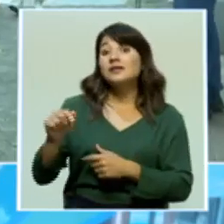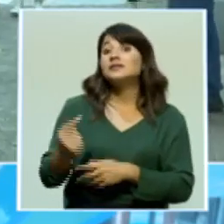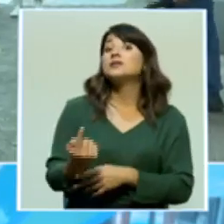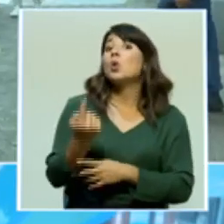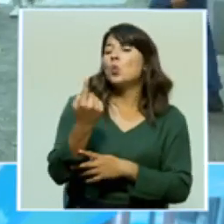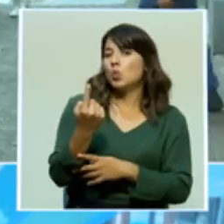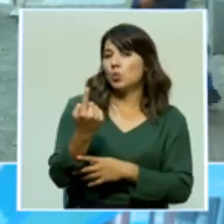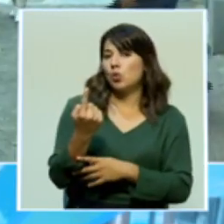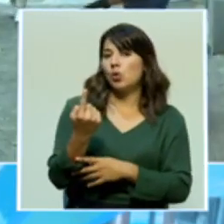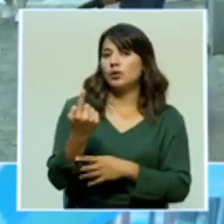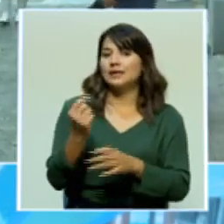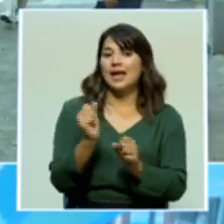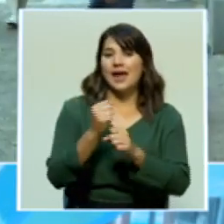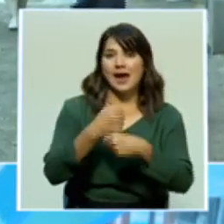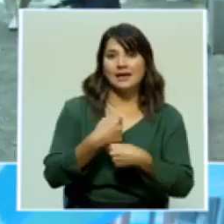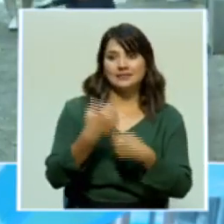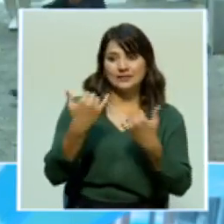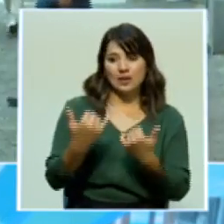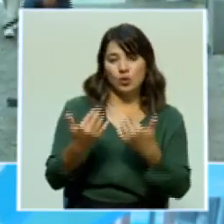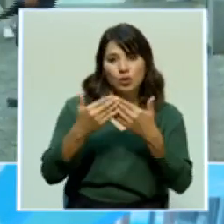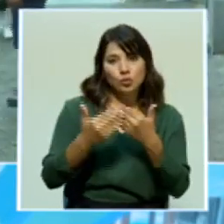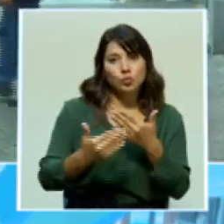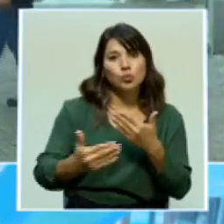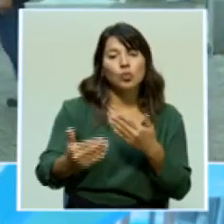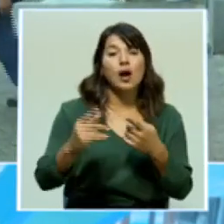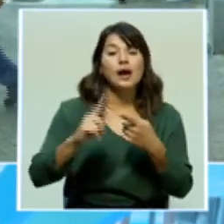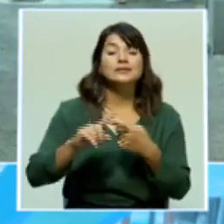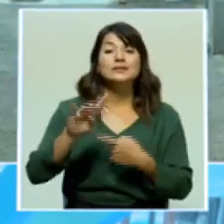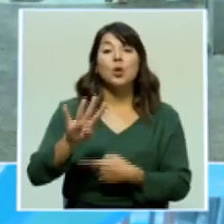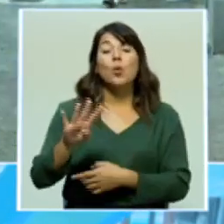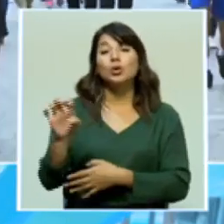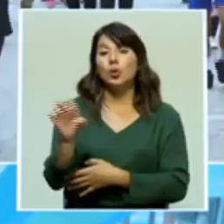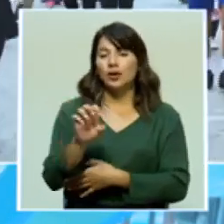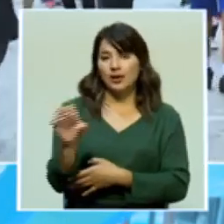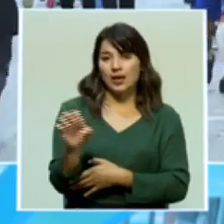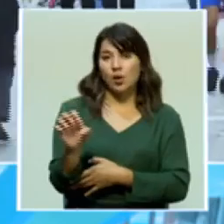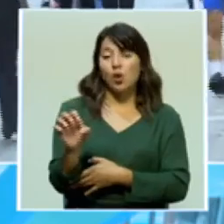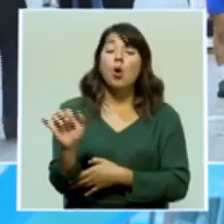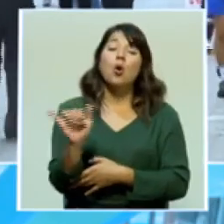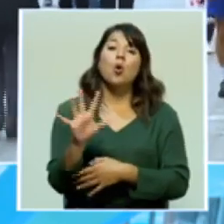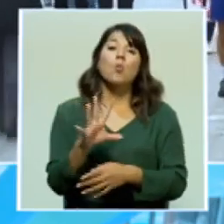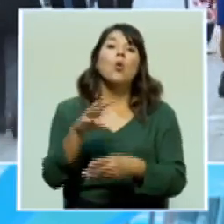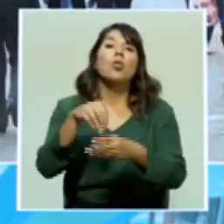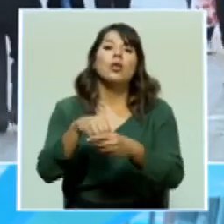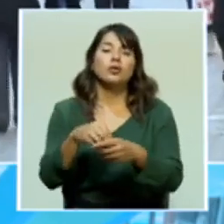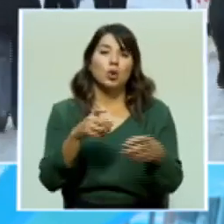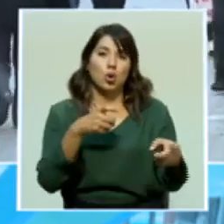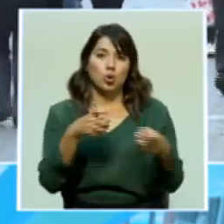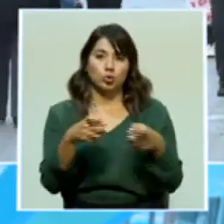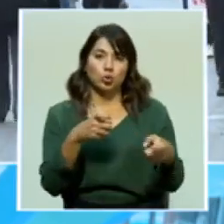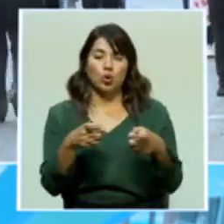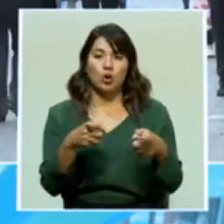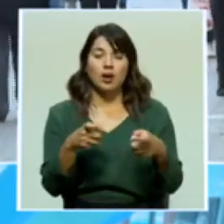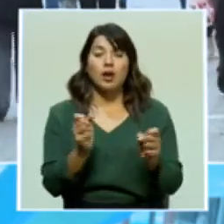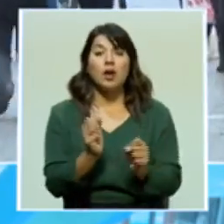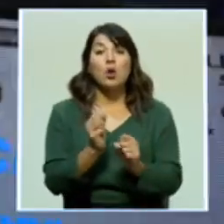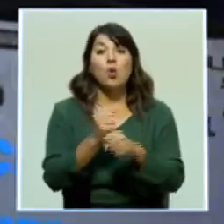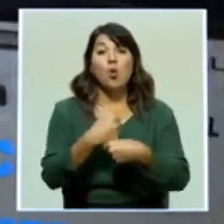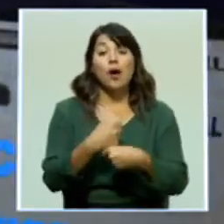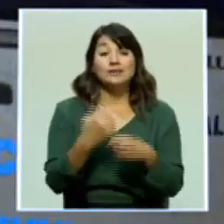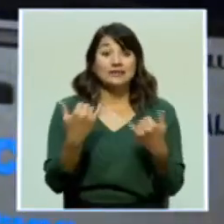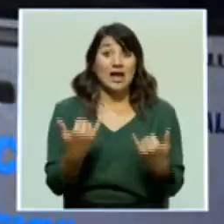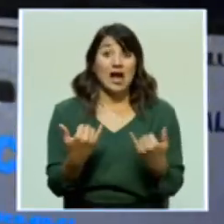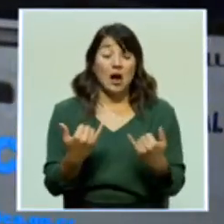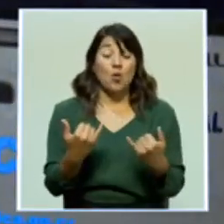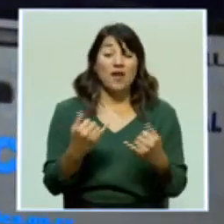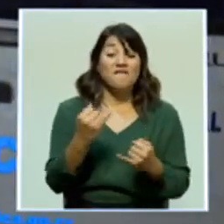realizando durante todos estos días, hasta el próximo 4 de enero, como parte de este control que se realiza en estos días